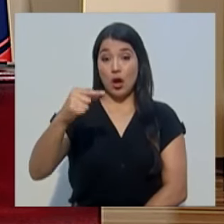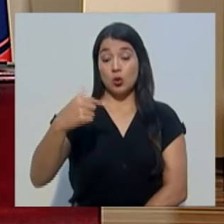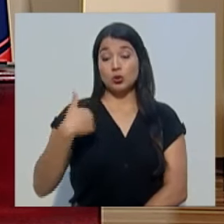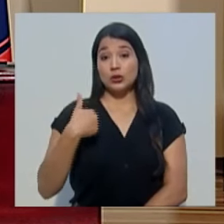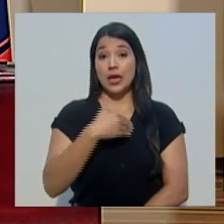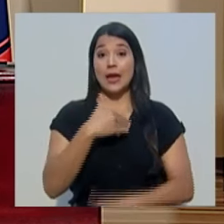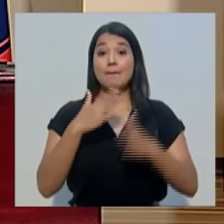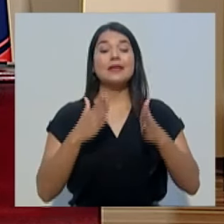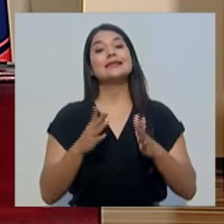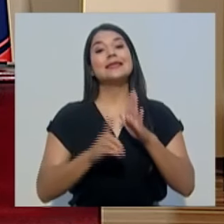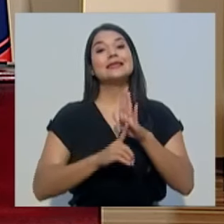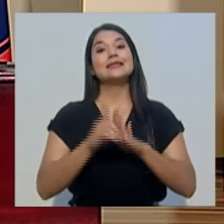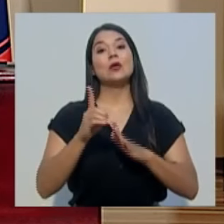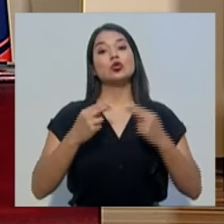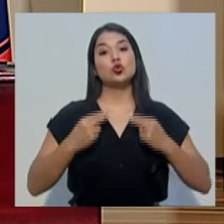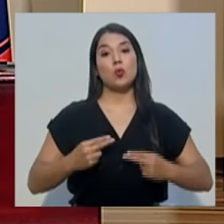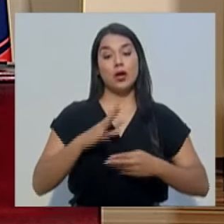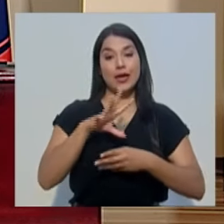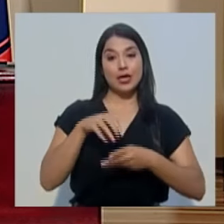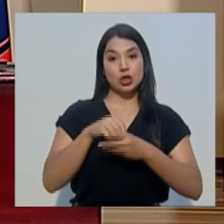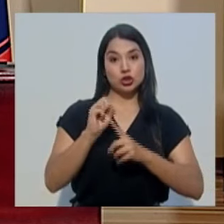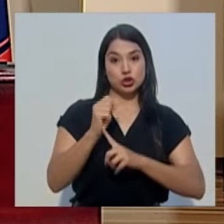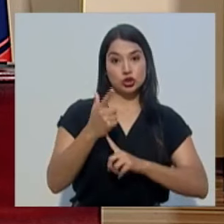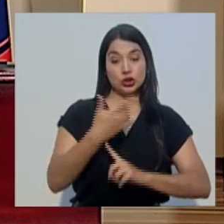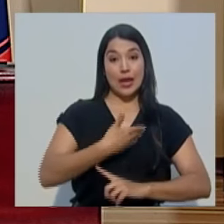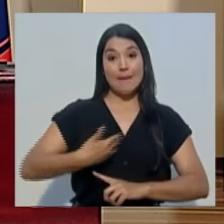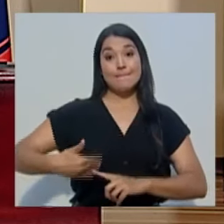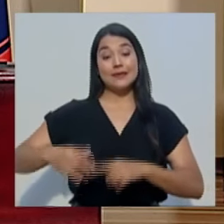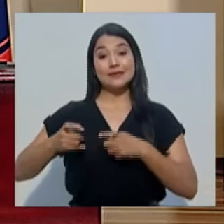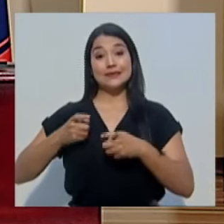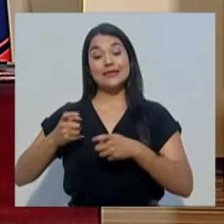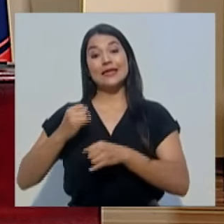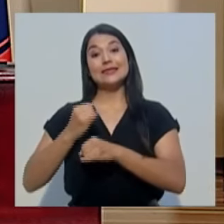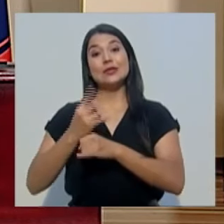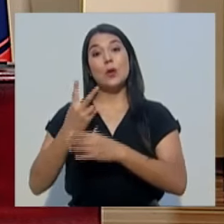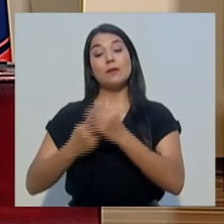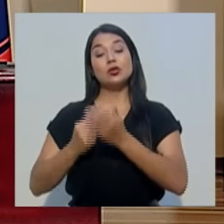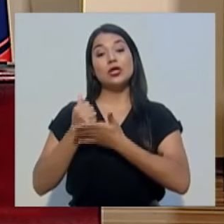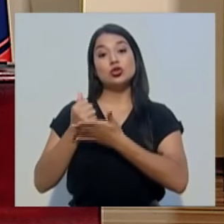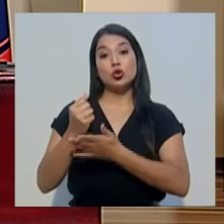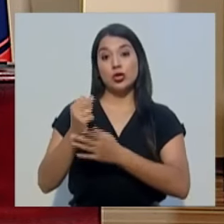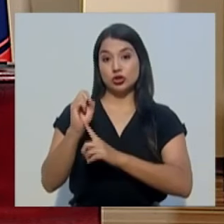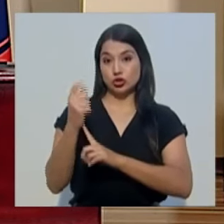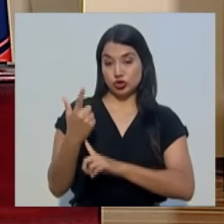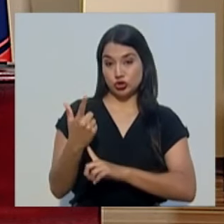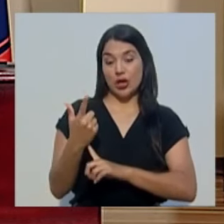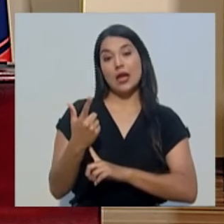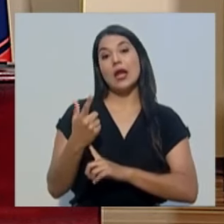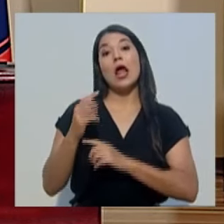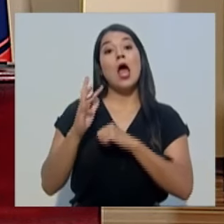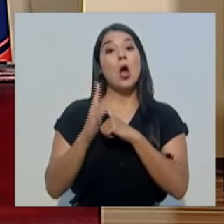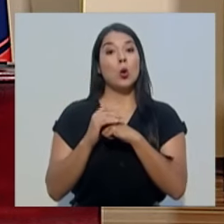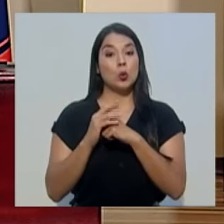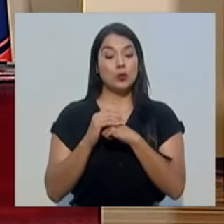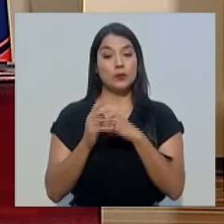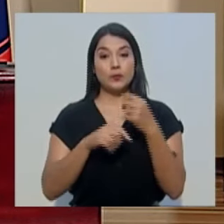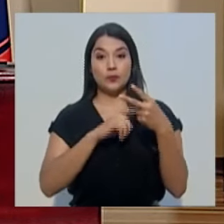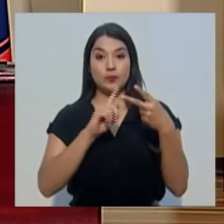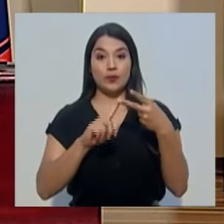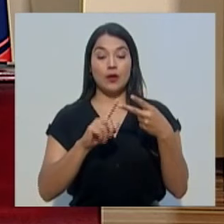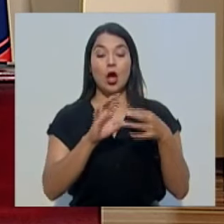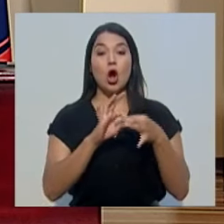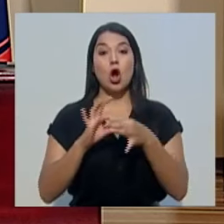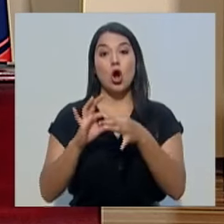ministro de Desarrollo Humano e Inclusión Social y presidente ejecutivo del Instituto Mixto de Ayuda Social, el señor Juan Luis Bermúdez